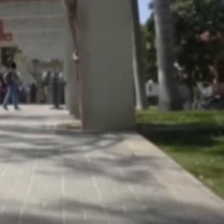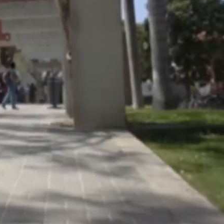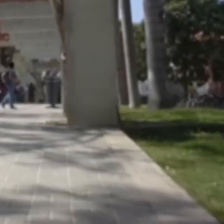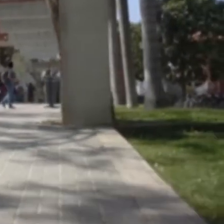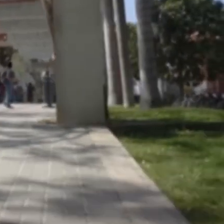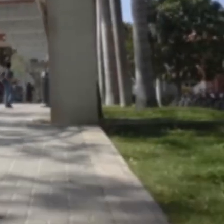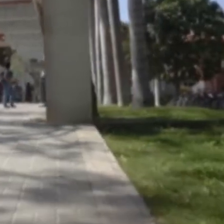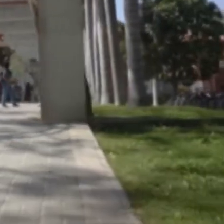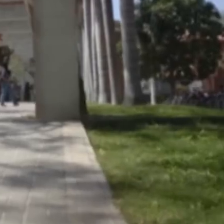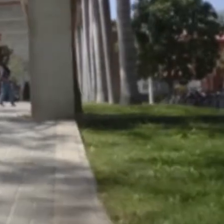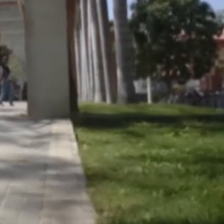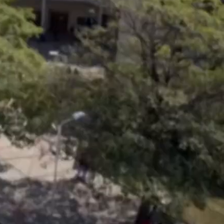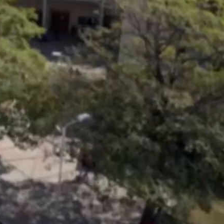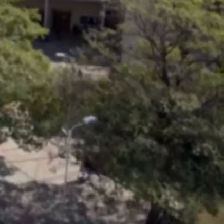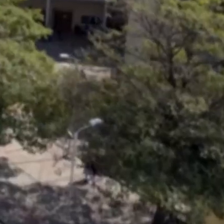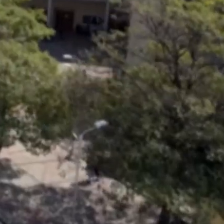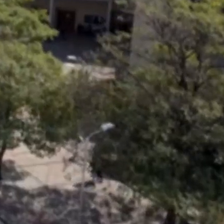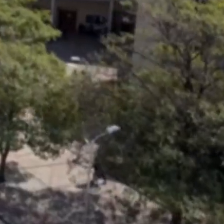La de Magdalena